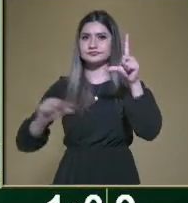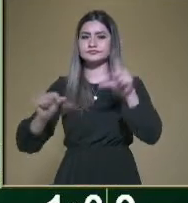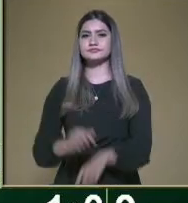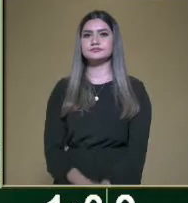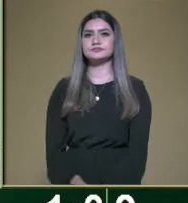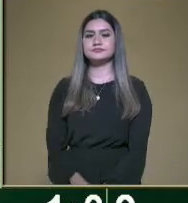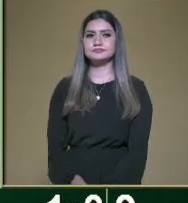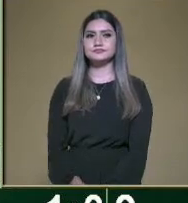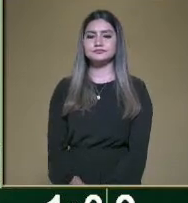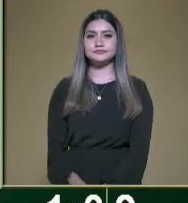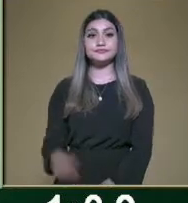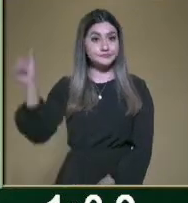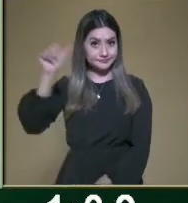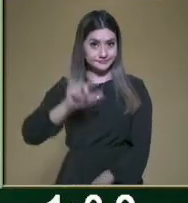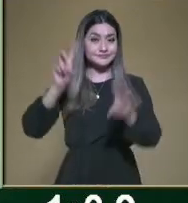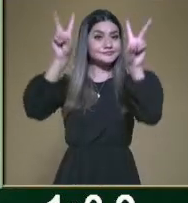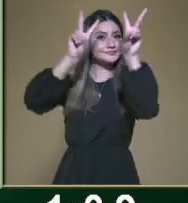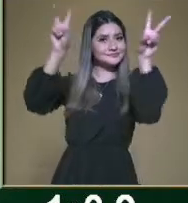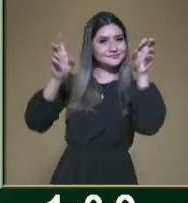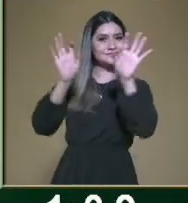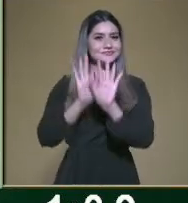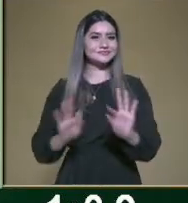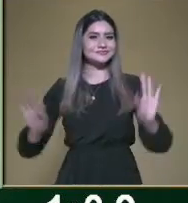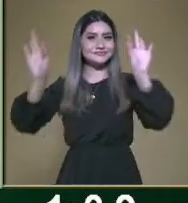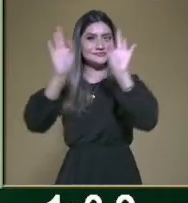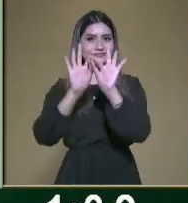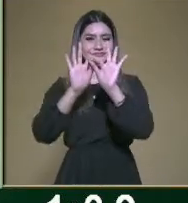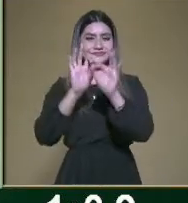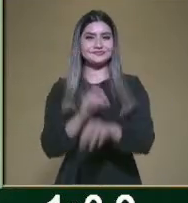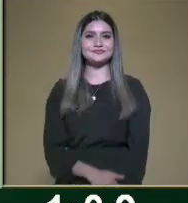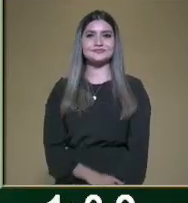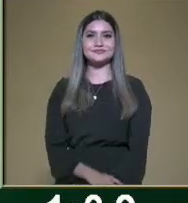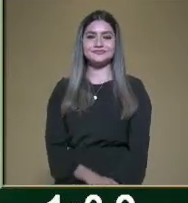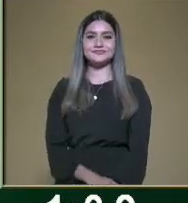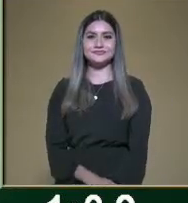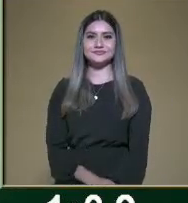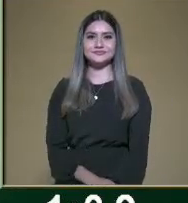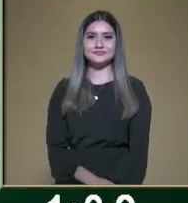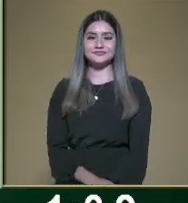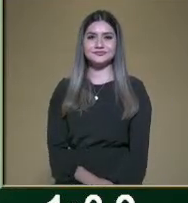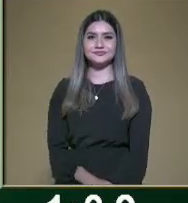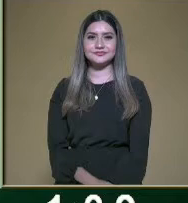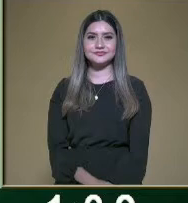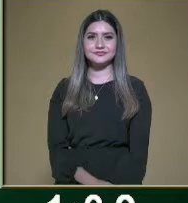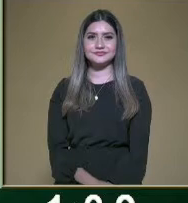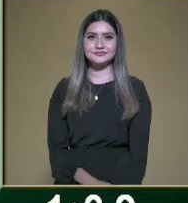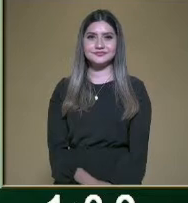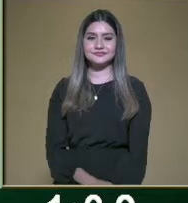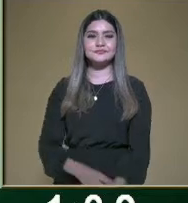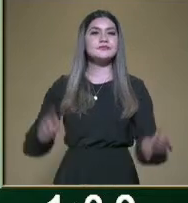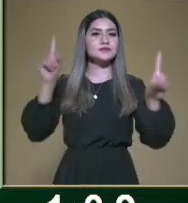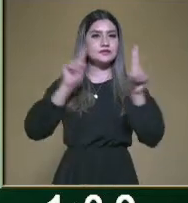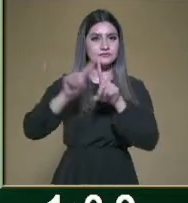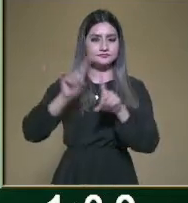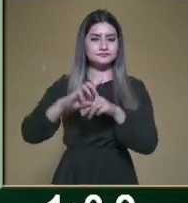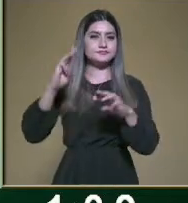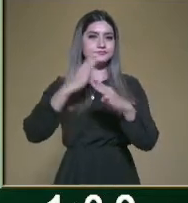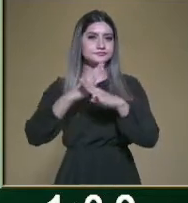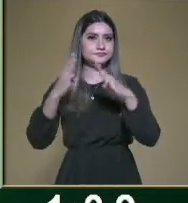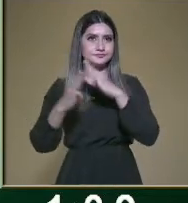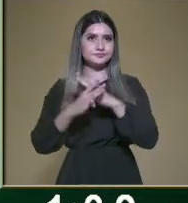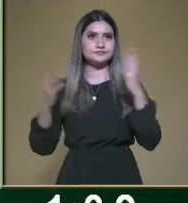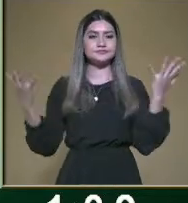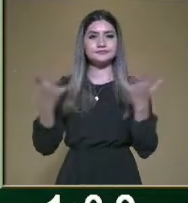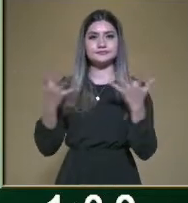que es un tema muy especial, porque el día de hoy vamos a realizar una exposición de materiales. Así es, maestro.